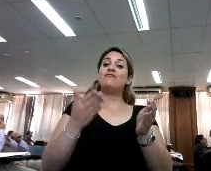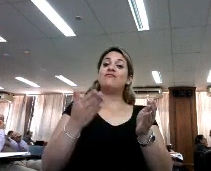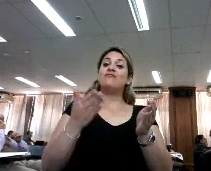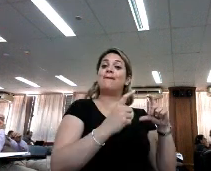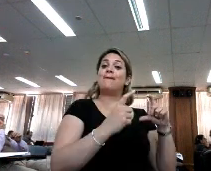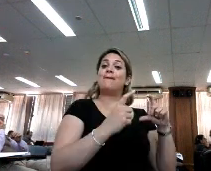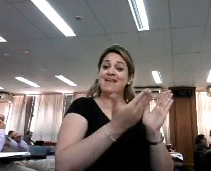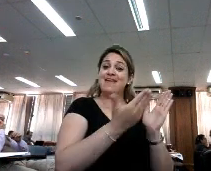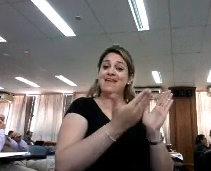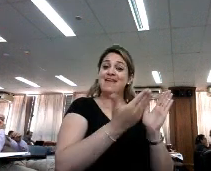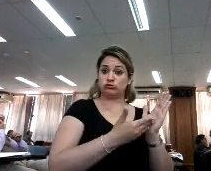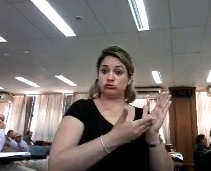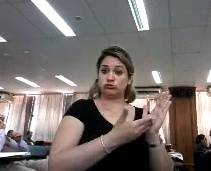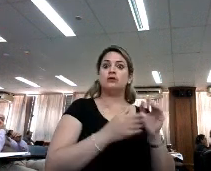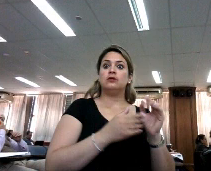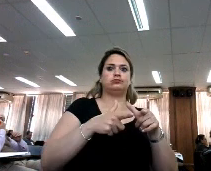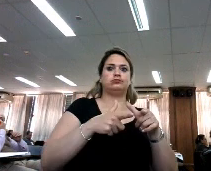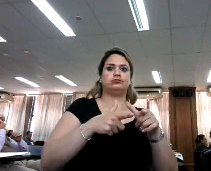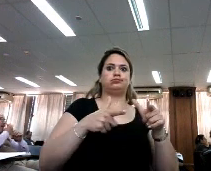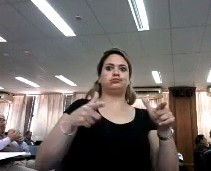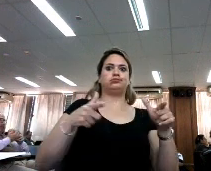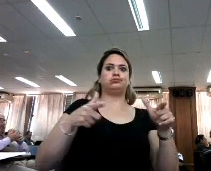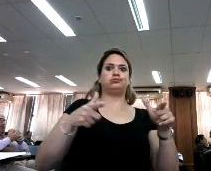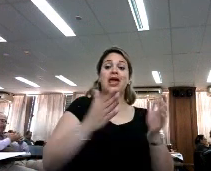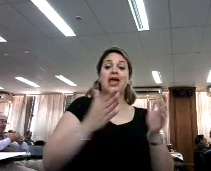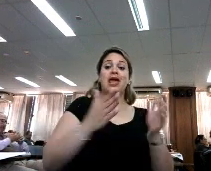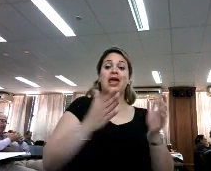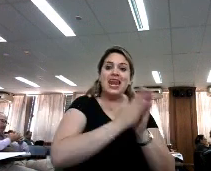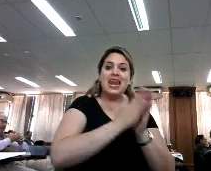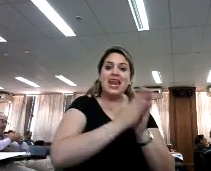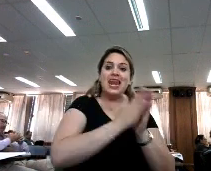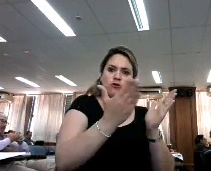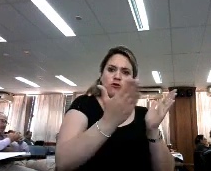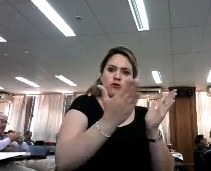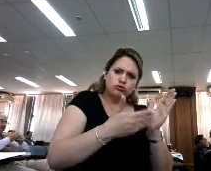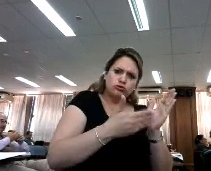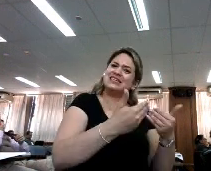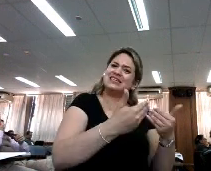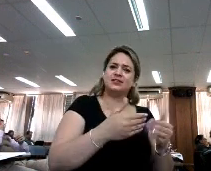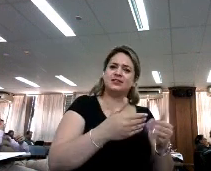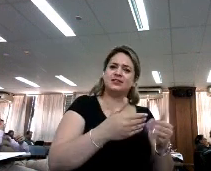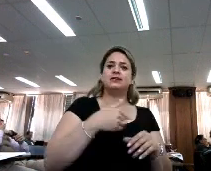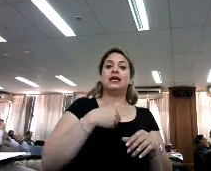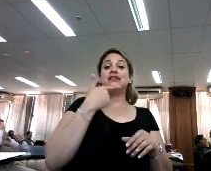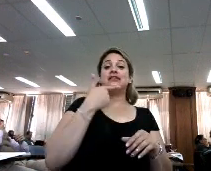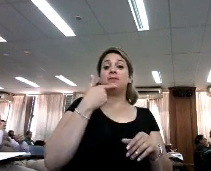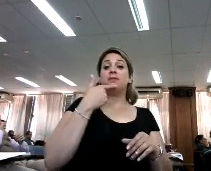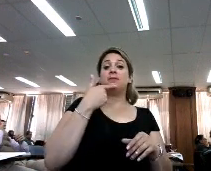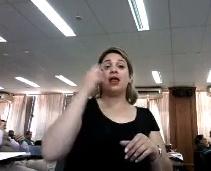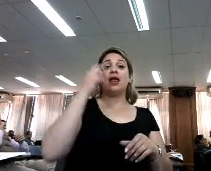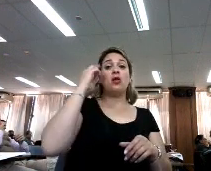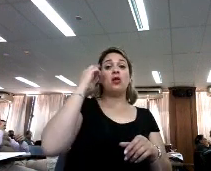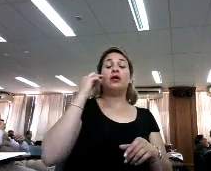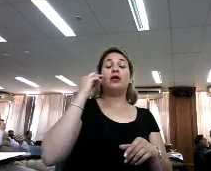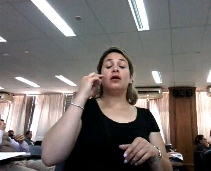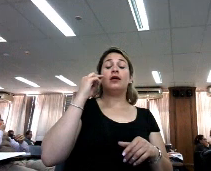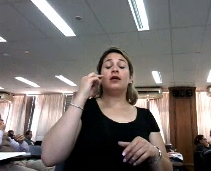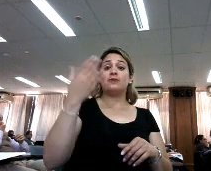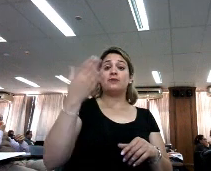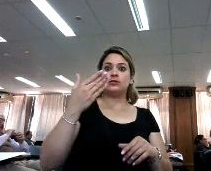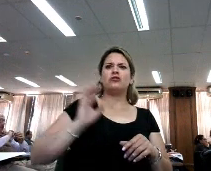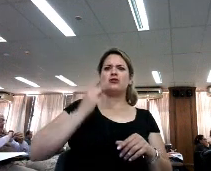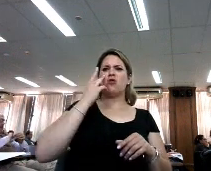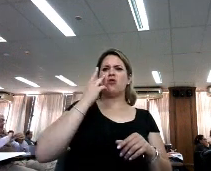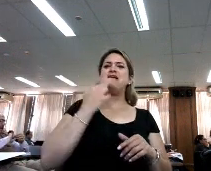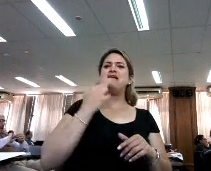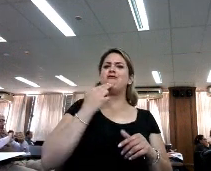fue aumentando el uso de libros. En septiembre fue del 9% y en lo que va del año del 11. O sea que